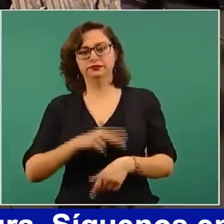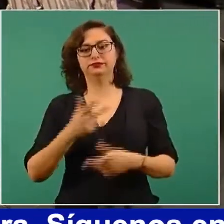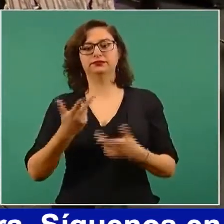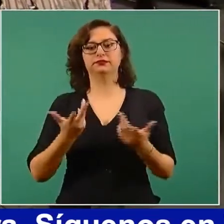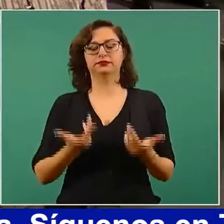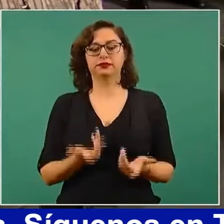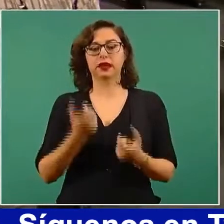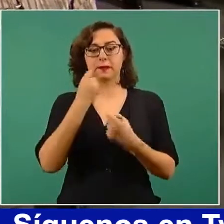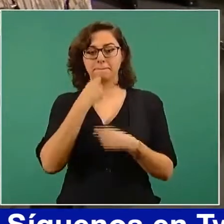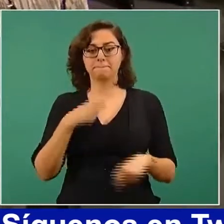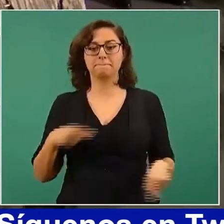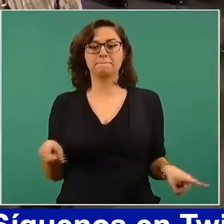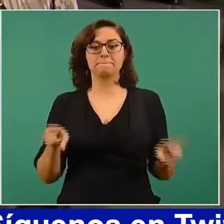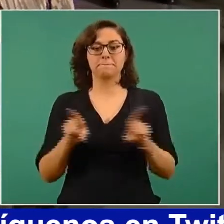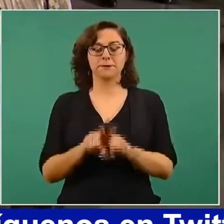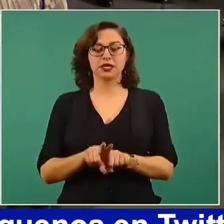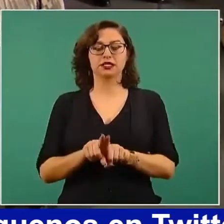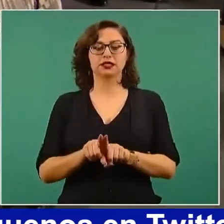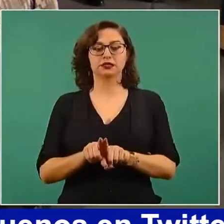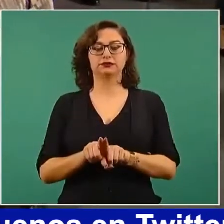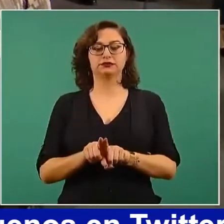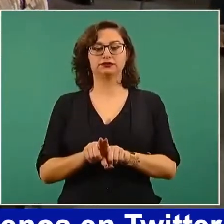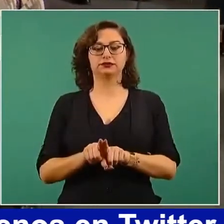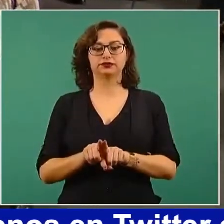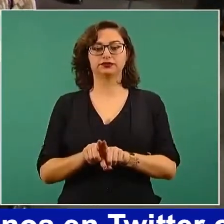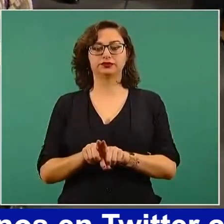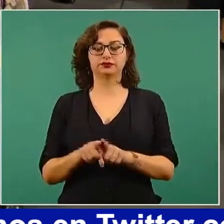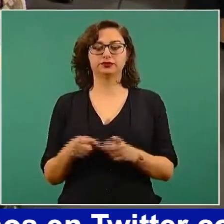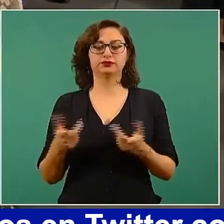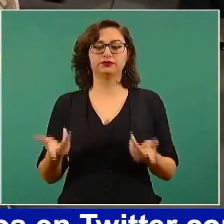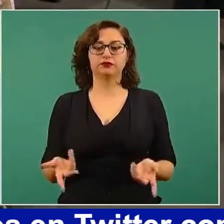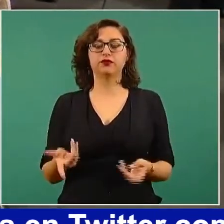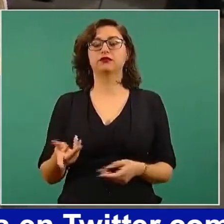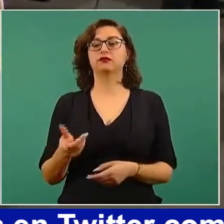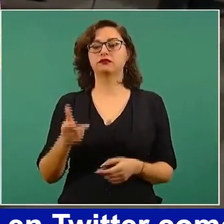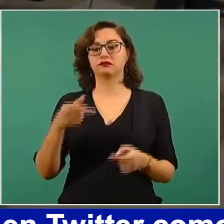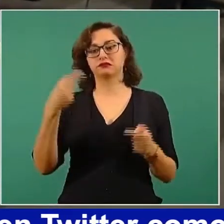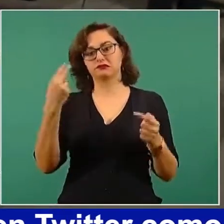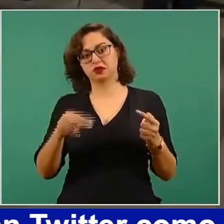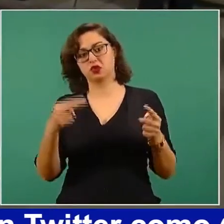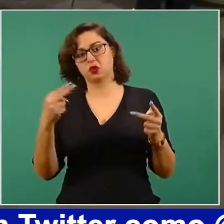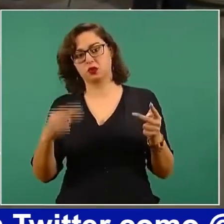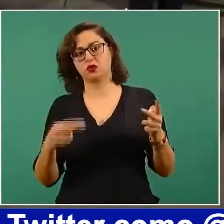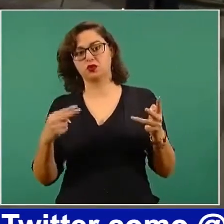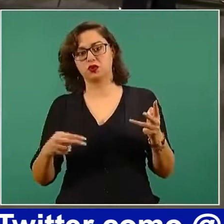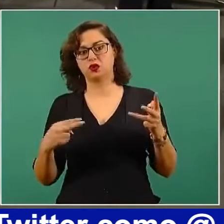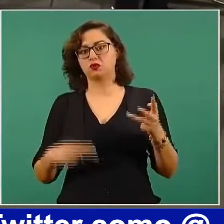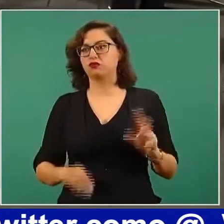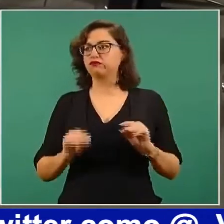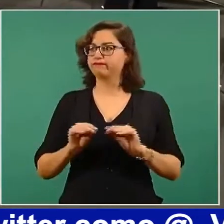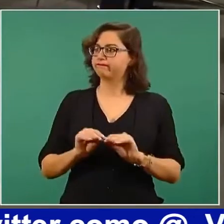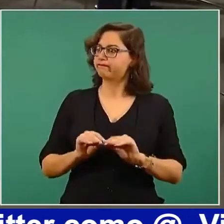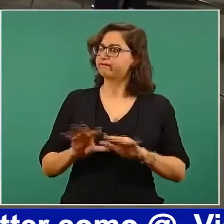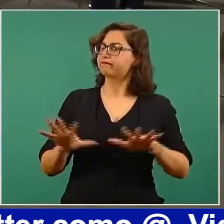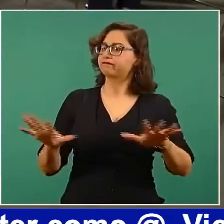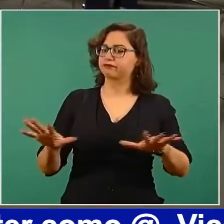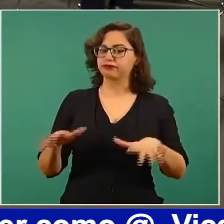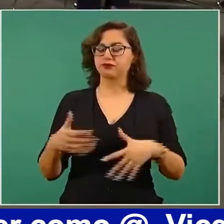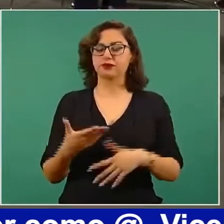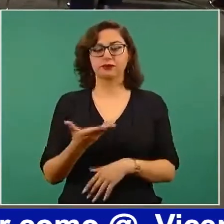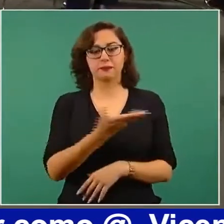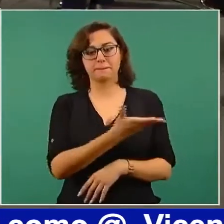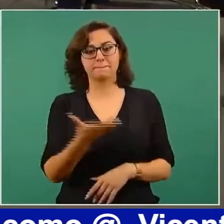a dar a conocer quiénes son cada uno de ustedes. Son